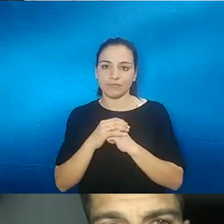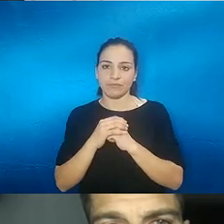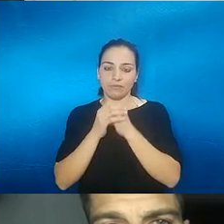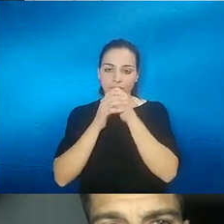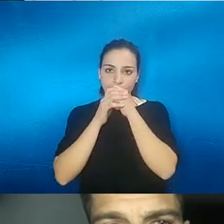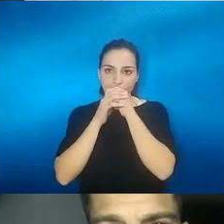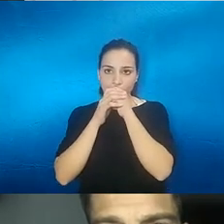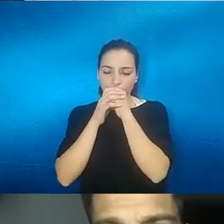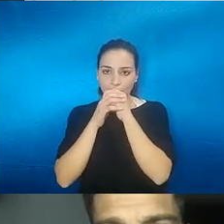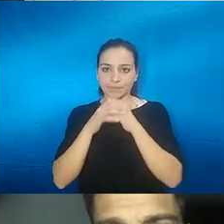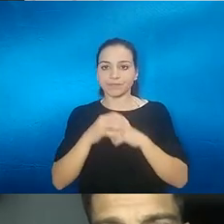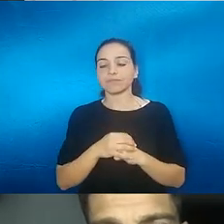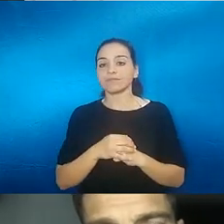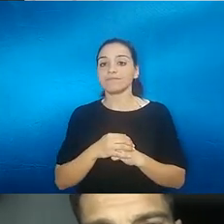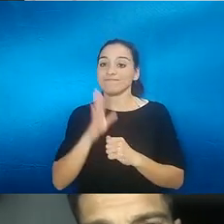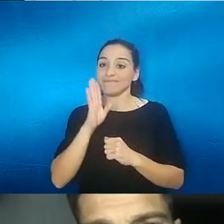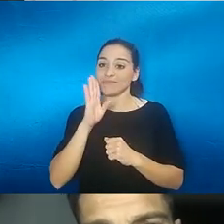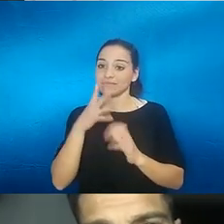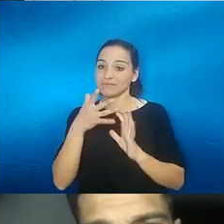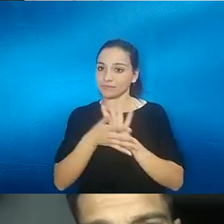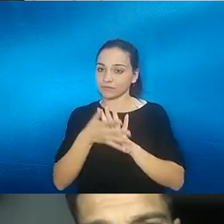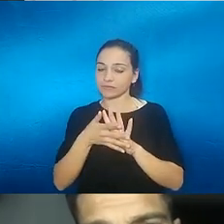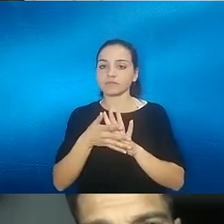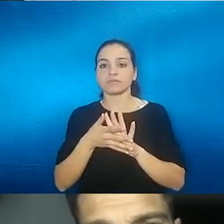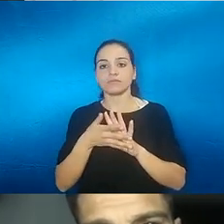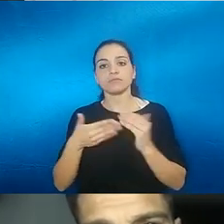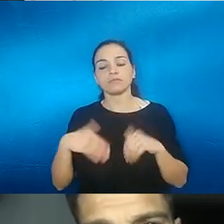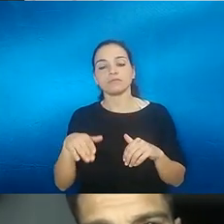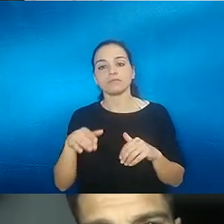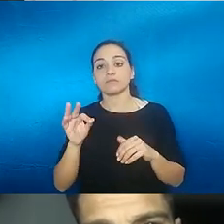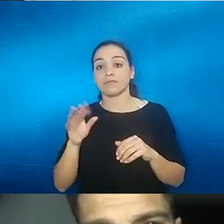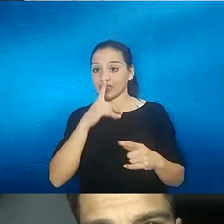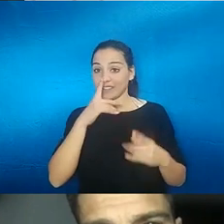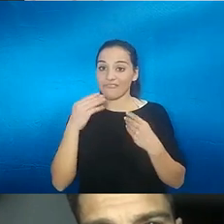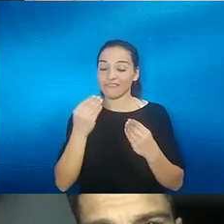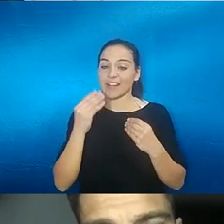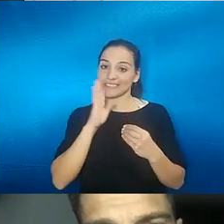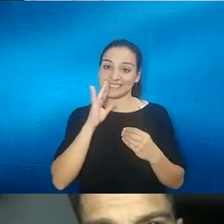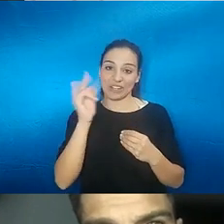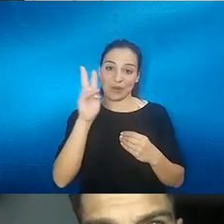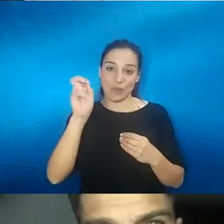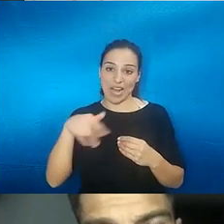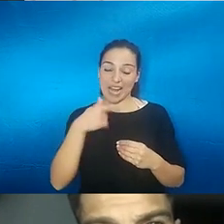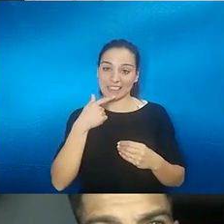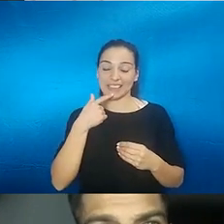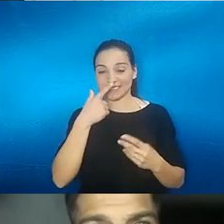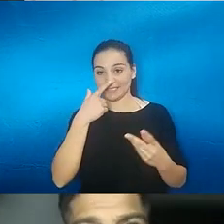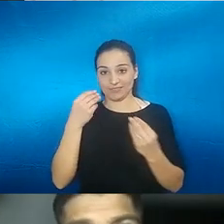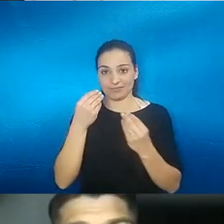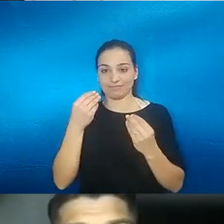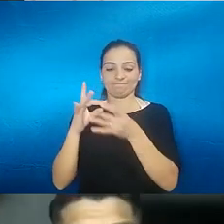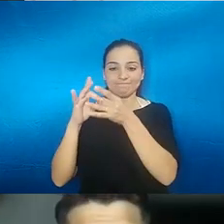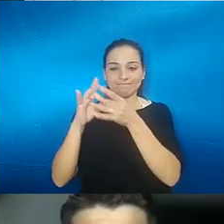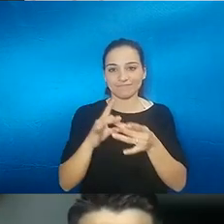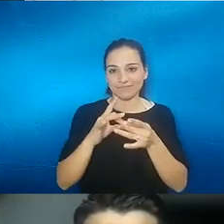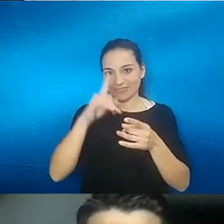también si comentábamos sí que puede afectar porque el olfato está como decía también Juan antes como íntimamente ligado a nivel